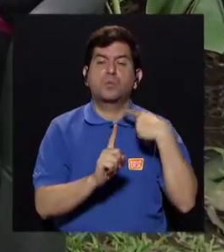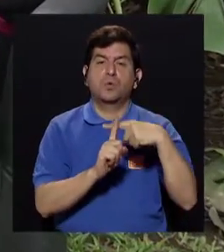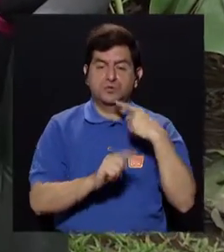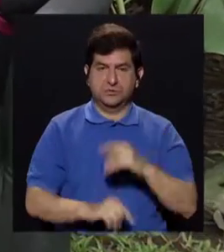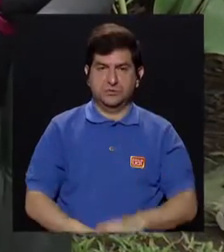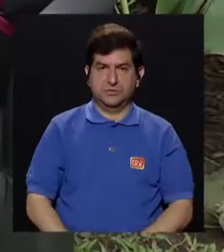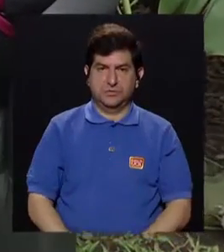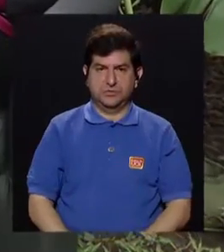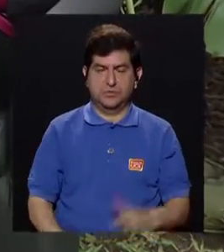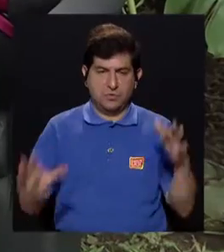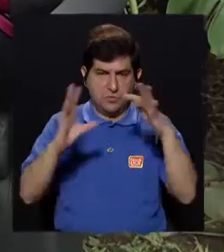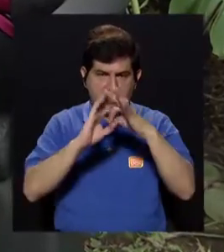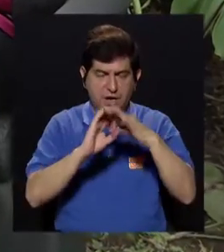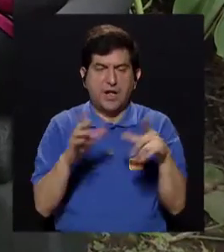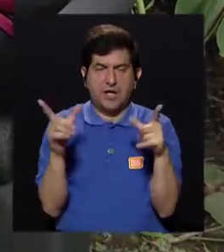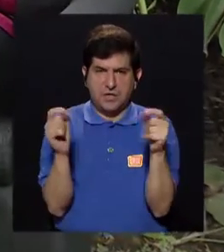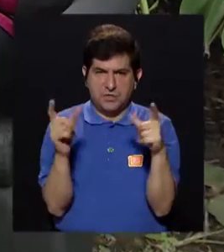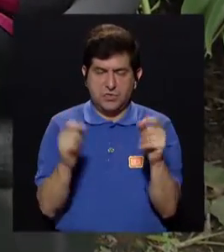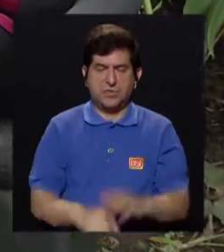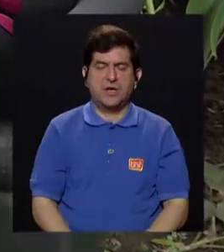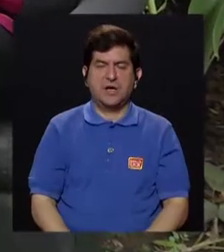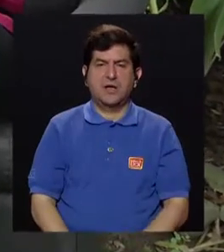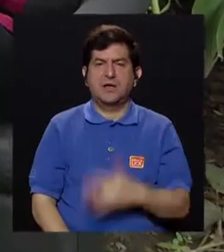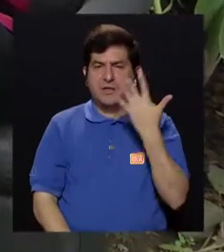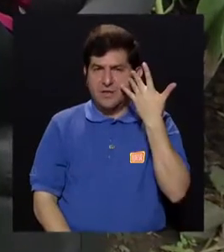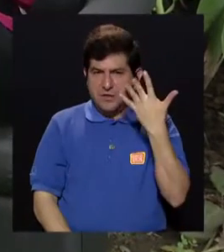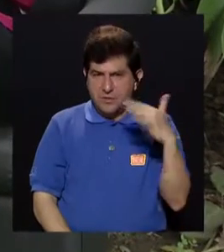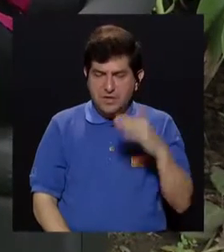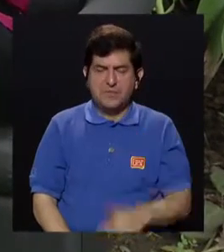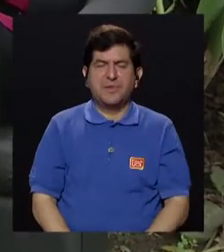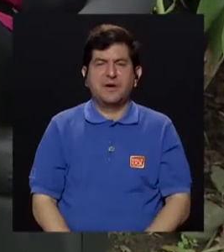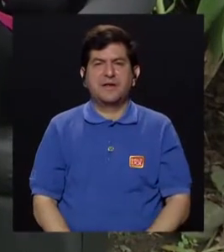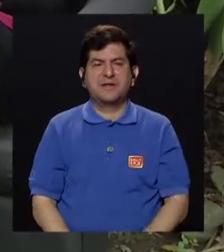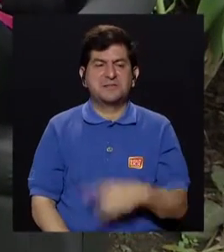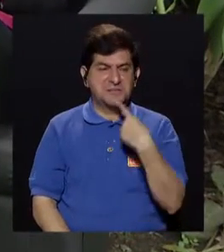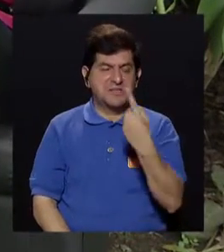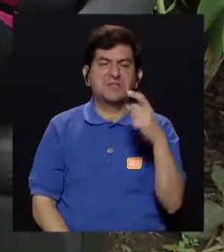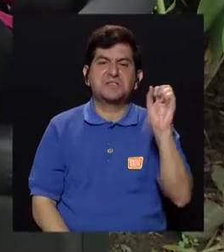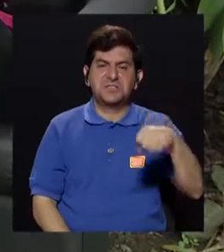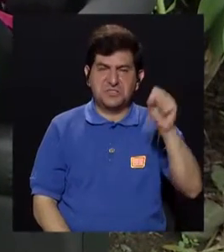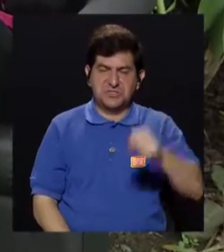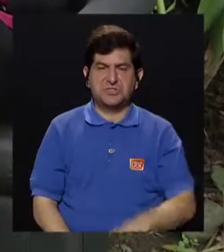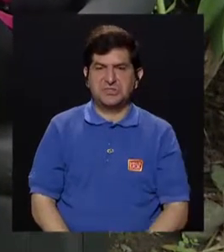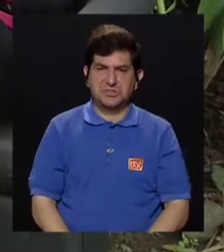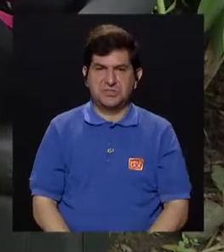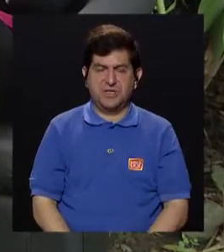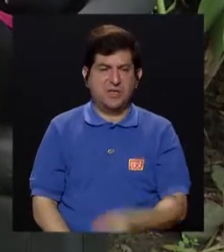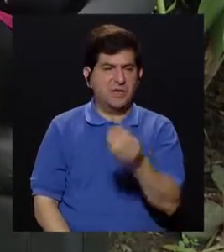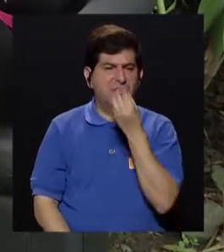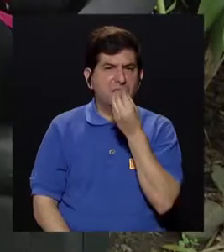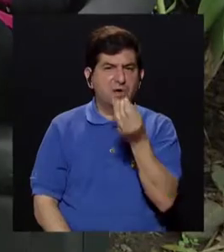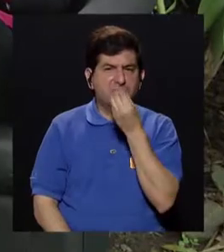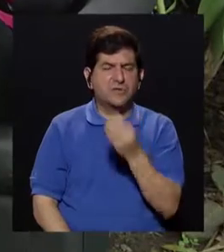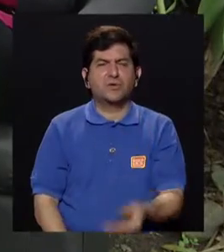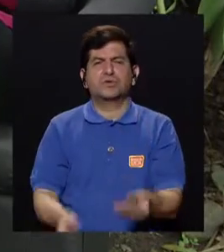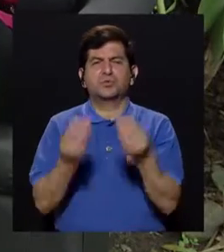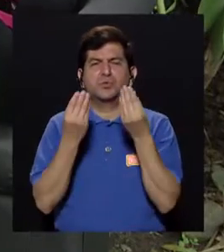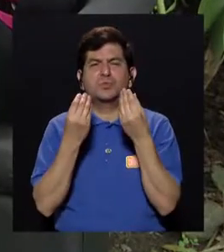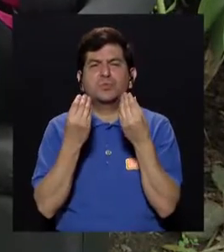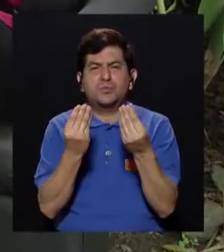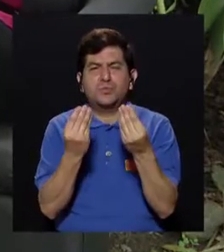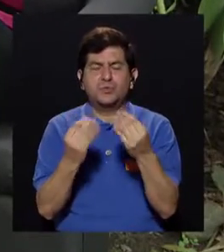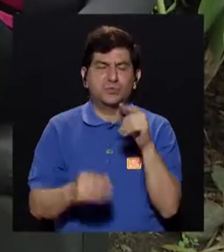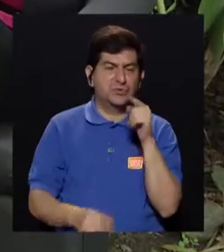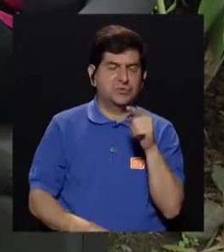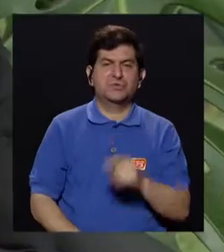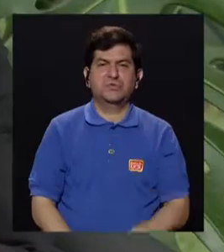positivo con respecto al cáncer y los embutidos y parece que hay una tendencia a decir, sí, sí, cuando se come mucha,